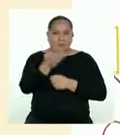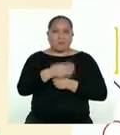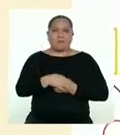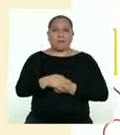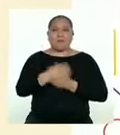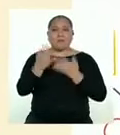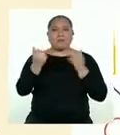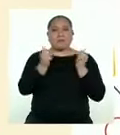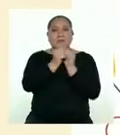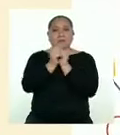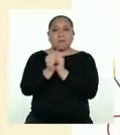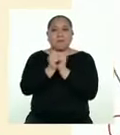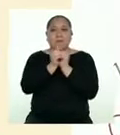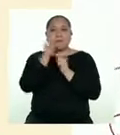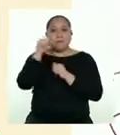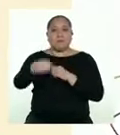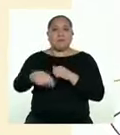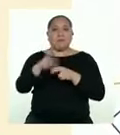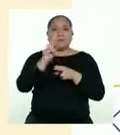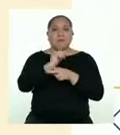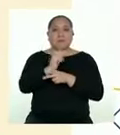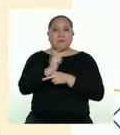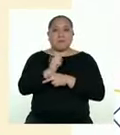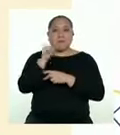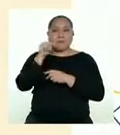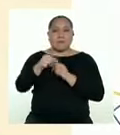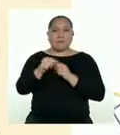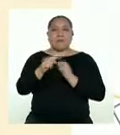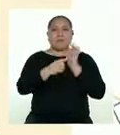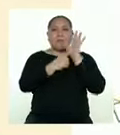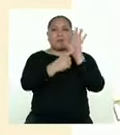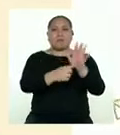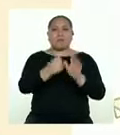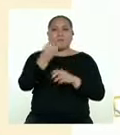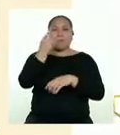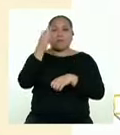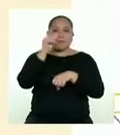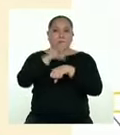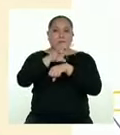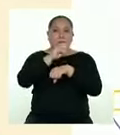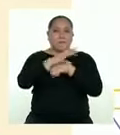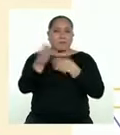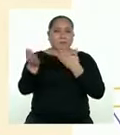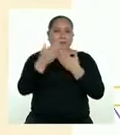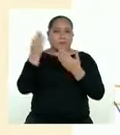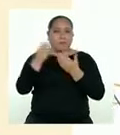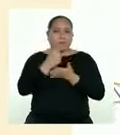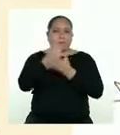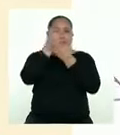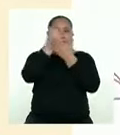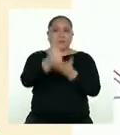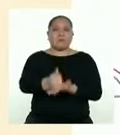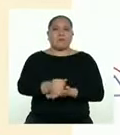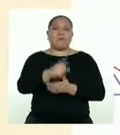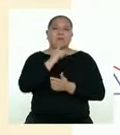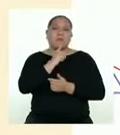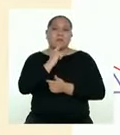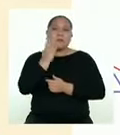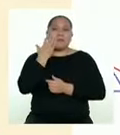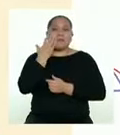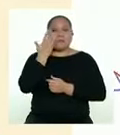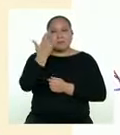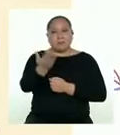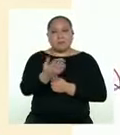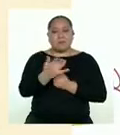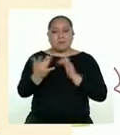Queremos acompañarte en esta tarea. Por ello, te presentamos estos consejos prácticos que te ayudarán, como papá o mamá,